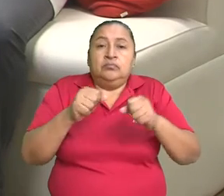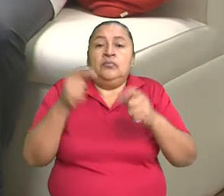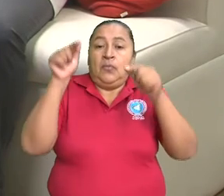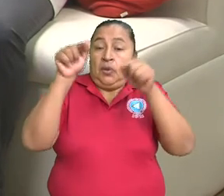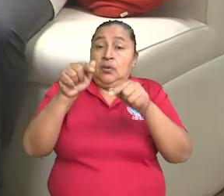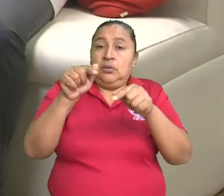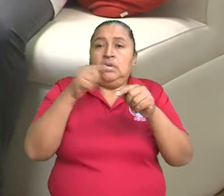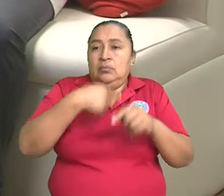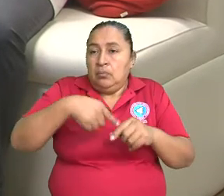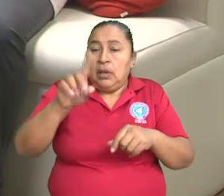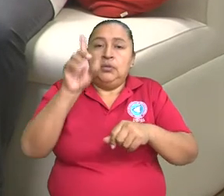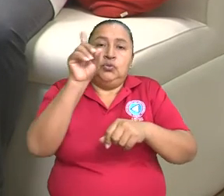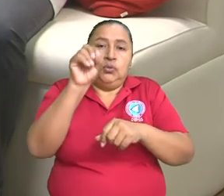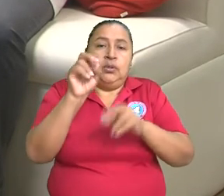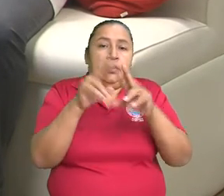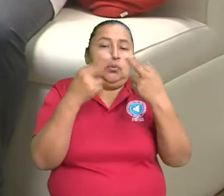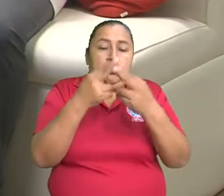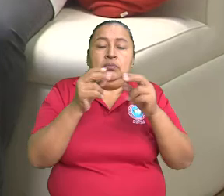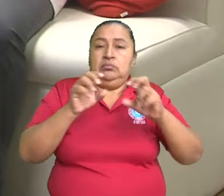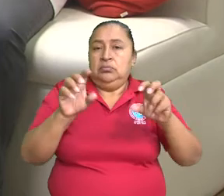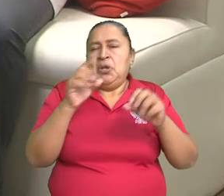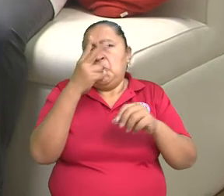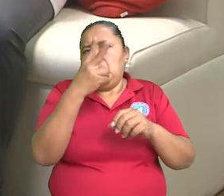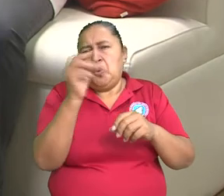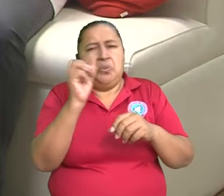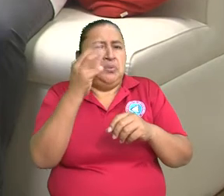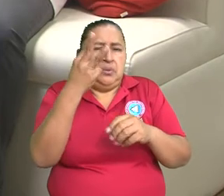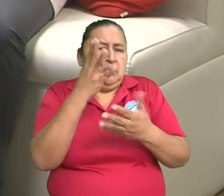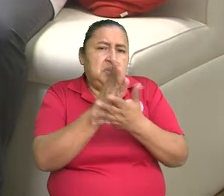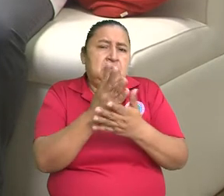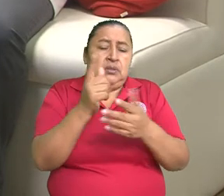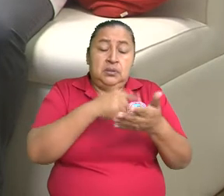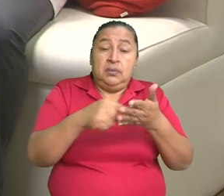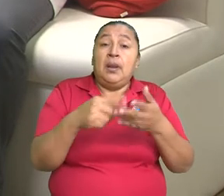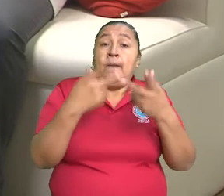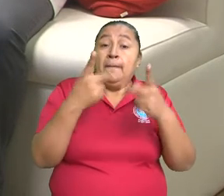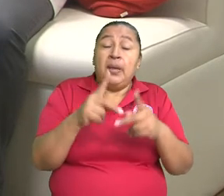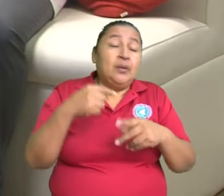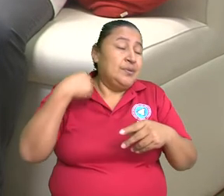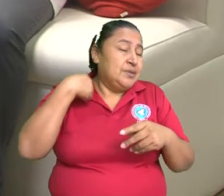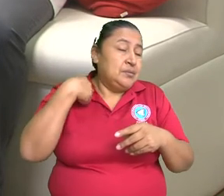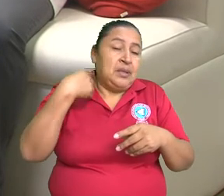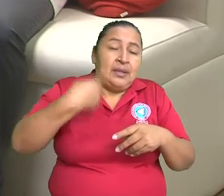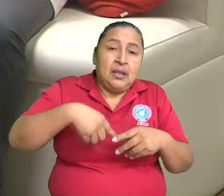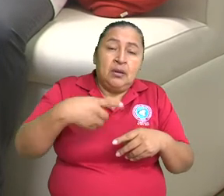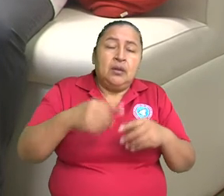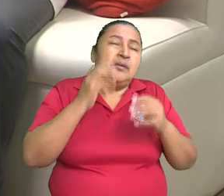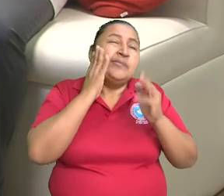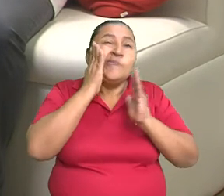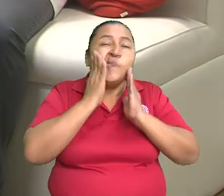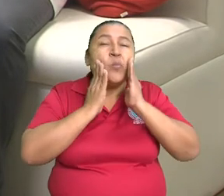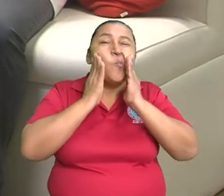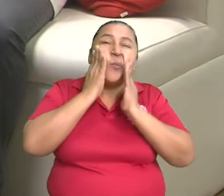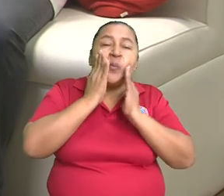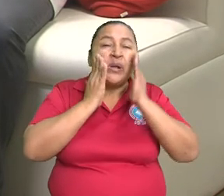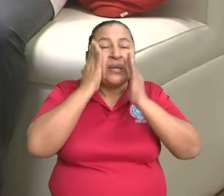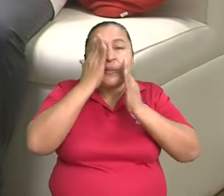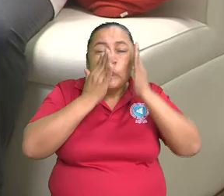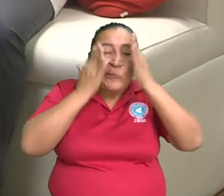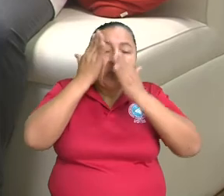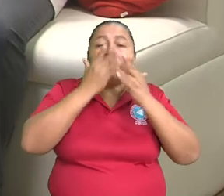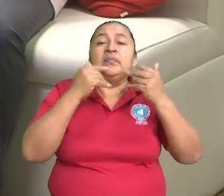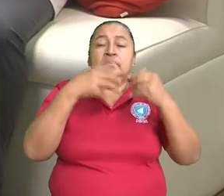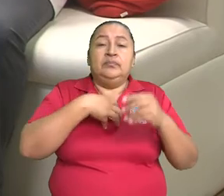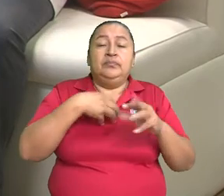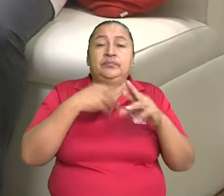él va a sus 10 sesiones, probablemente dos o tres veces por semana. Pero el diario tiene que estar repitiendo los ejercicios que se le explican en las sesiones.